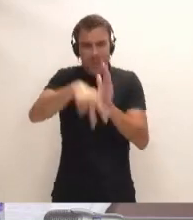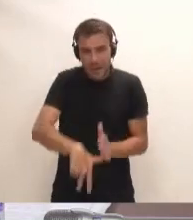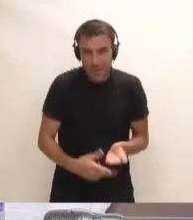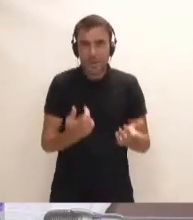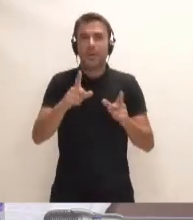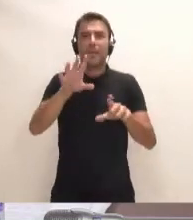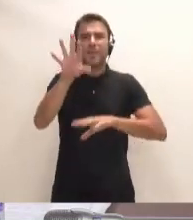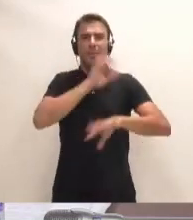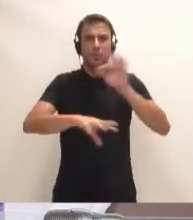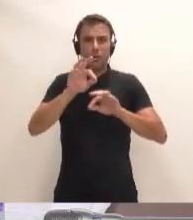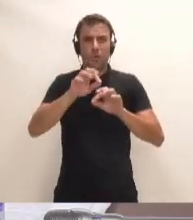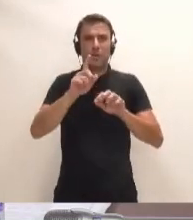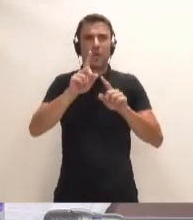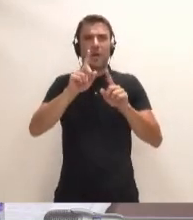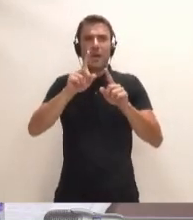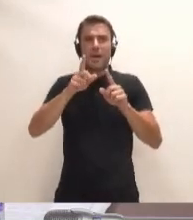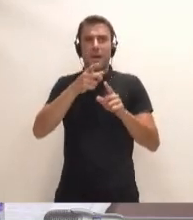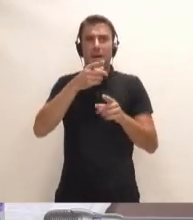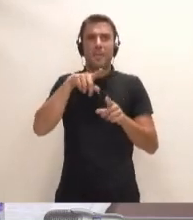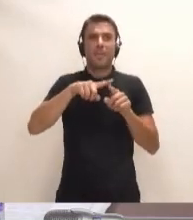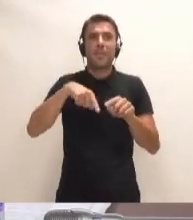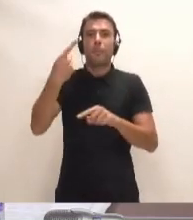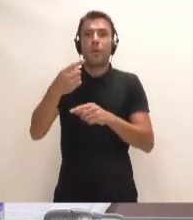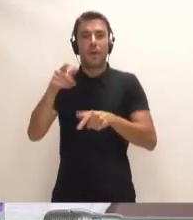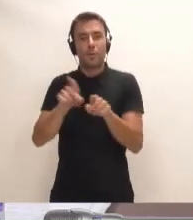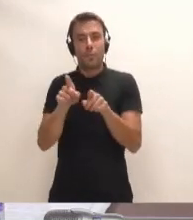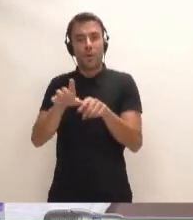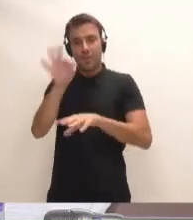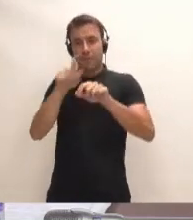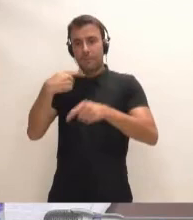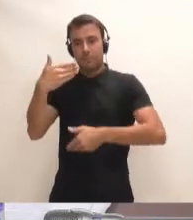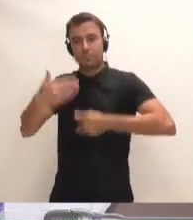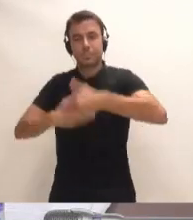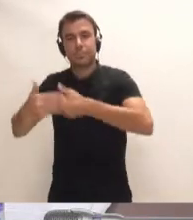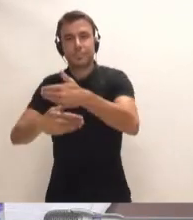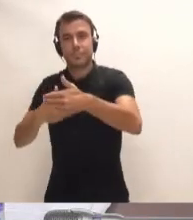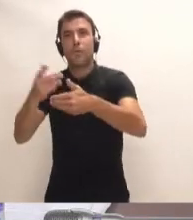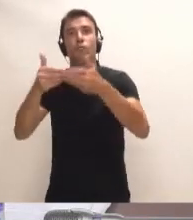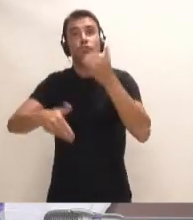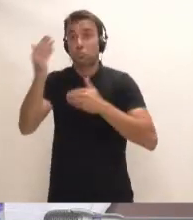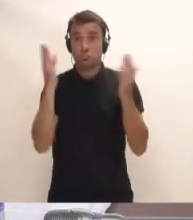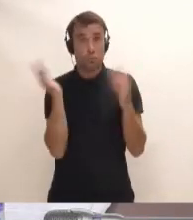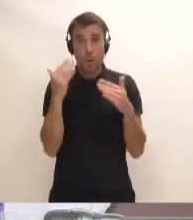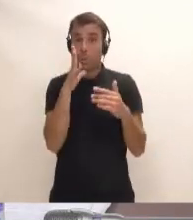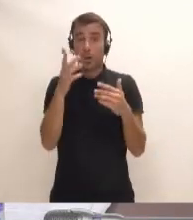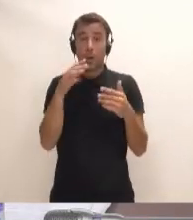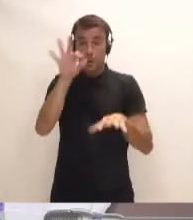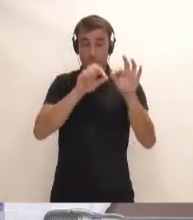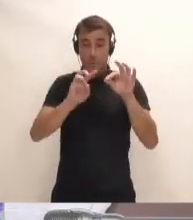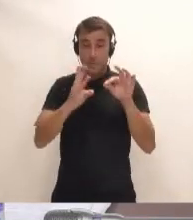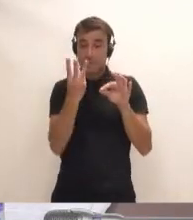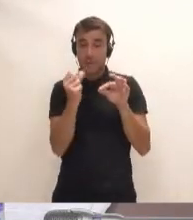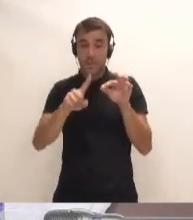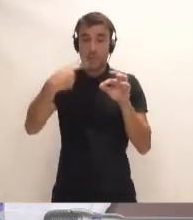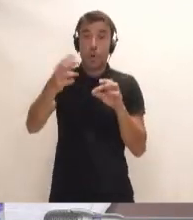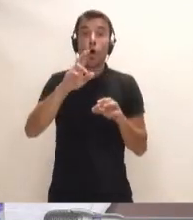decisiones que luego adopta, que luego no tienen ninguna continuidad a futuro, porque tres días después don Román